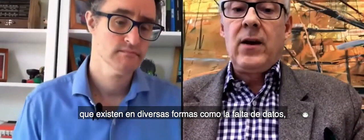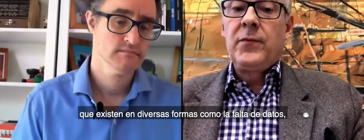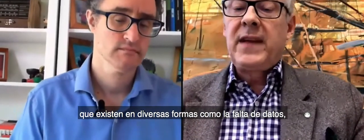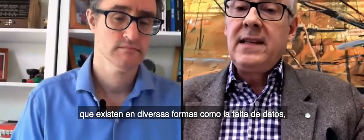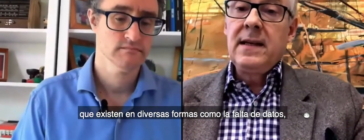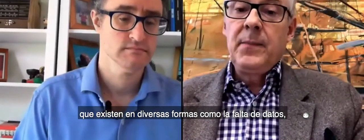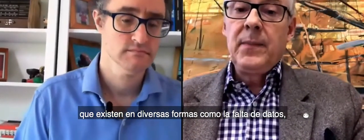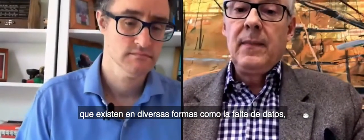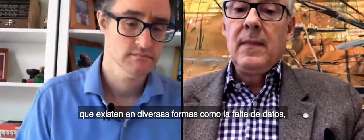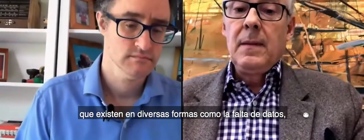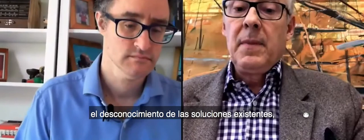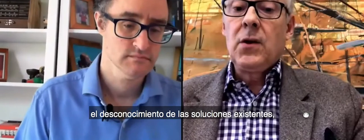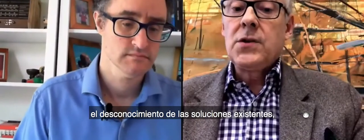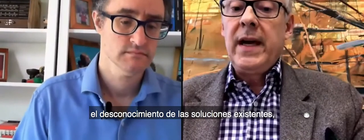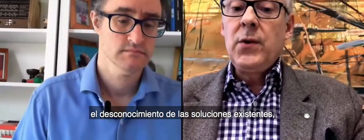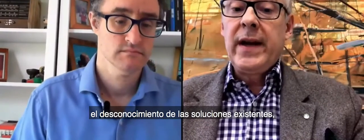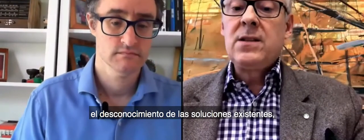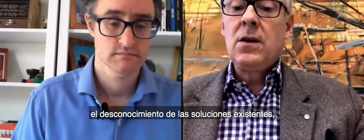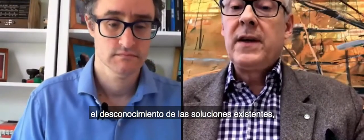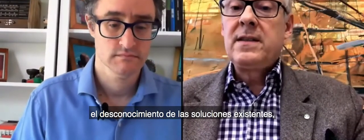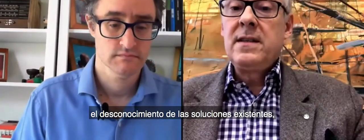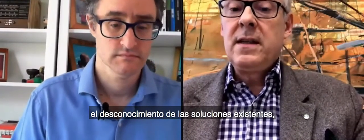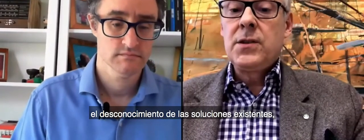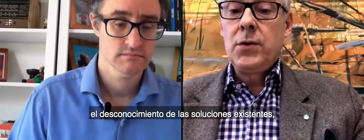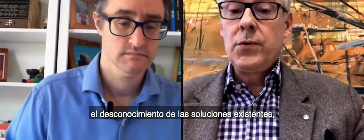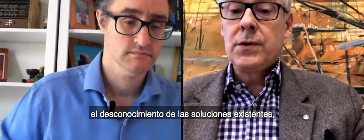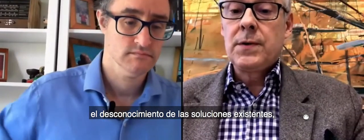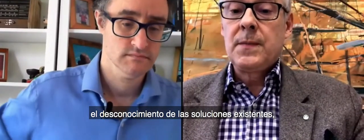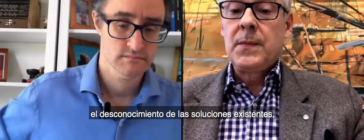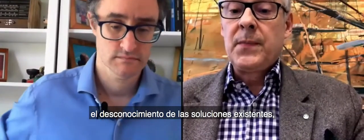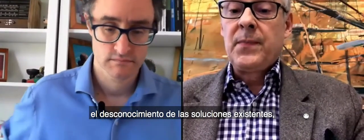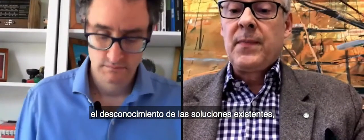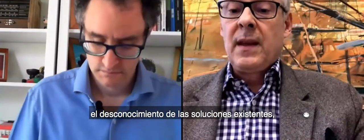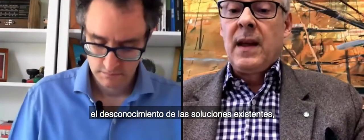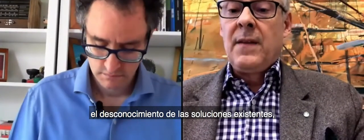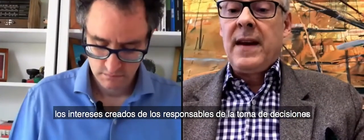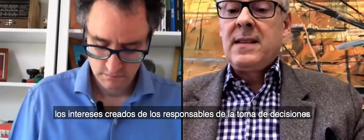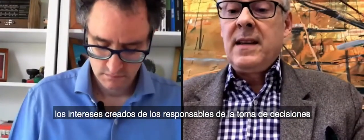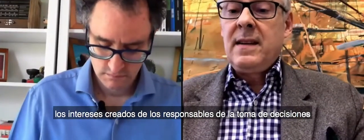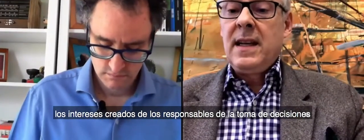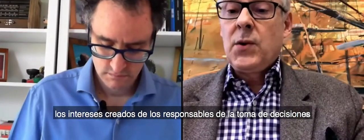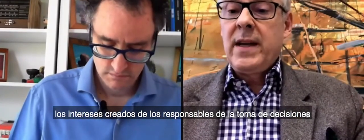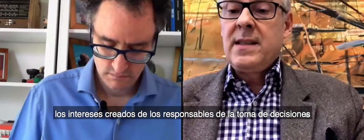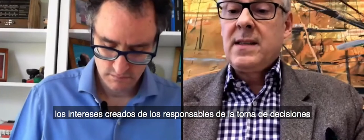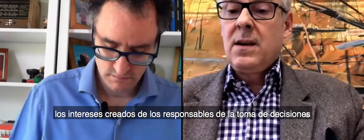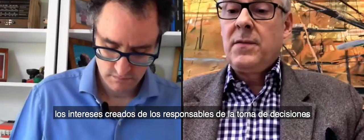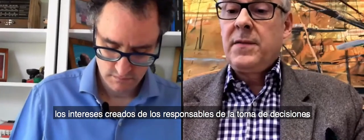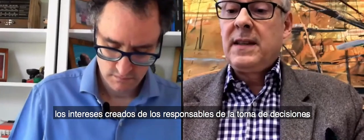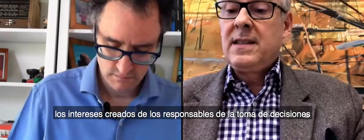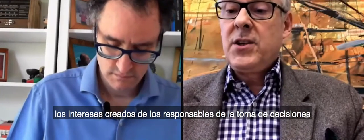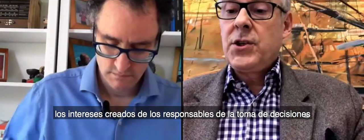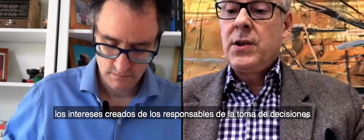a lack of data, but also ignorance of existing solutions. Vested interests